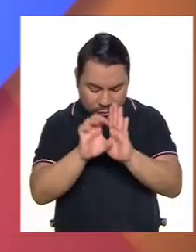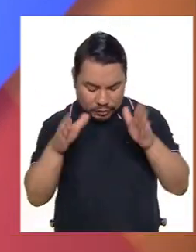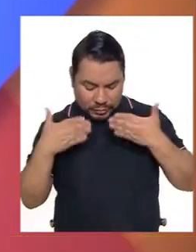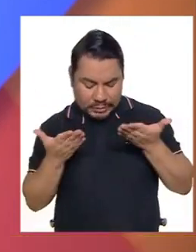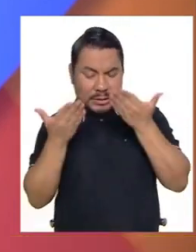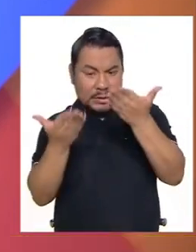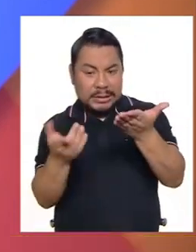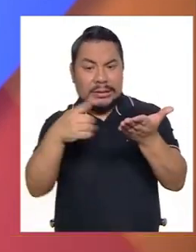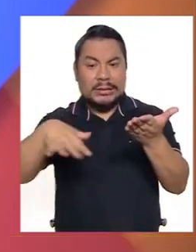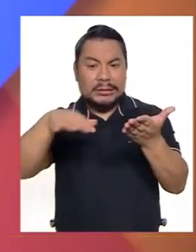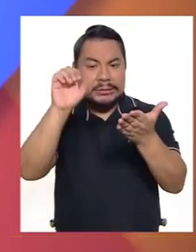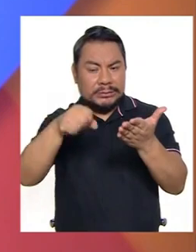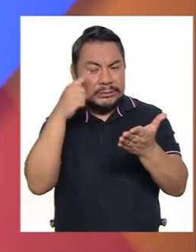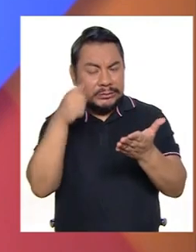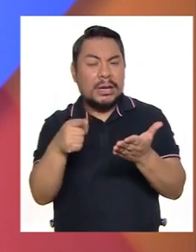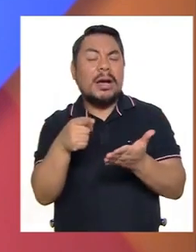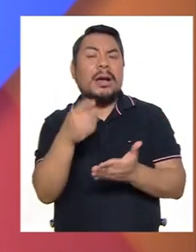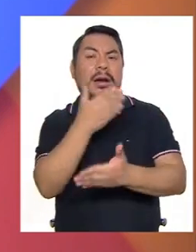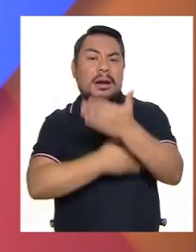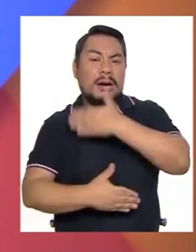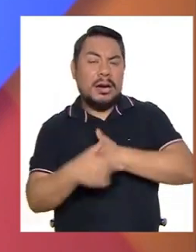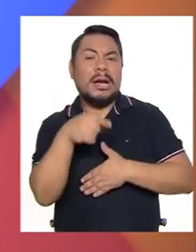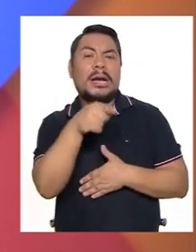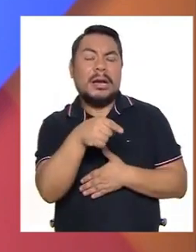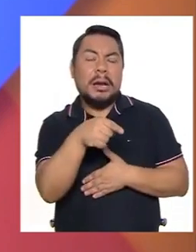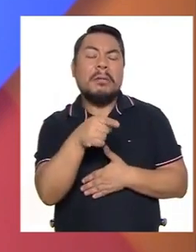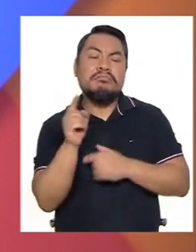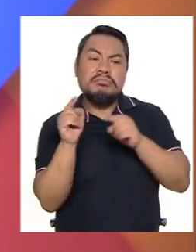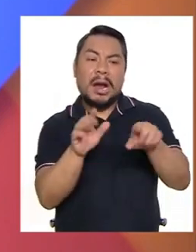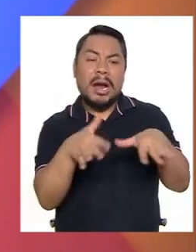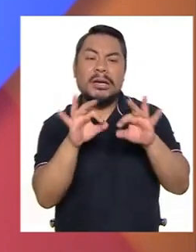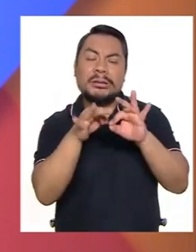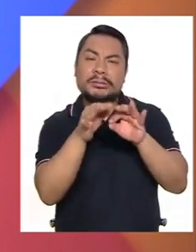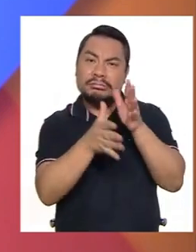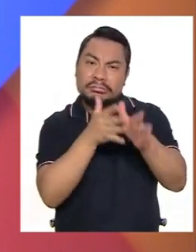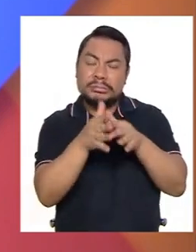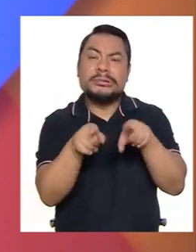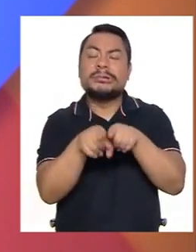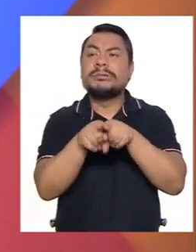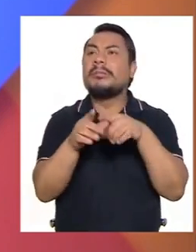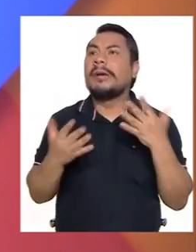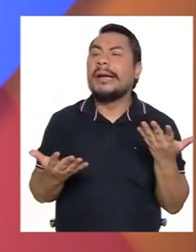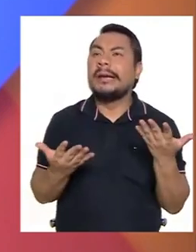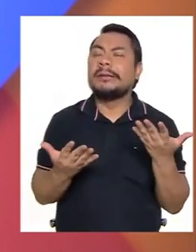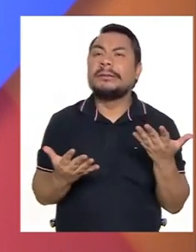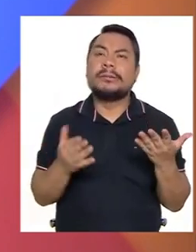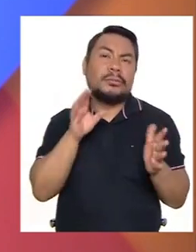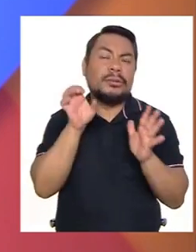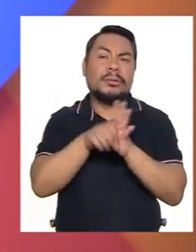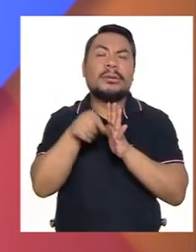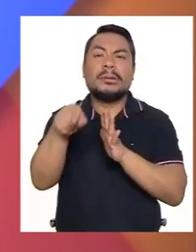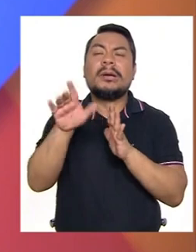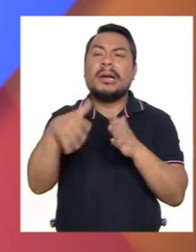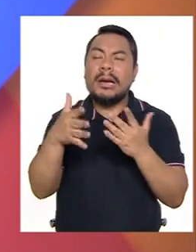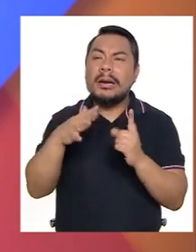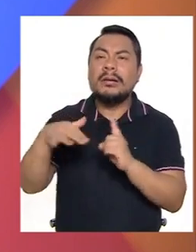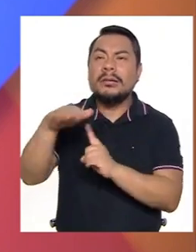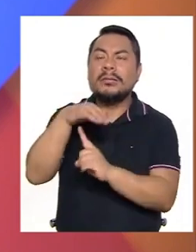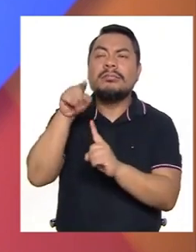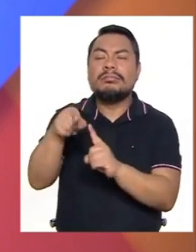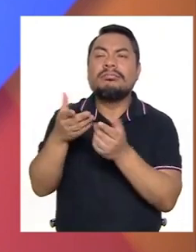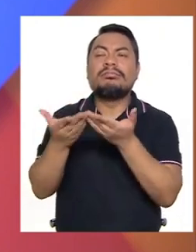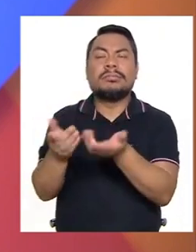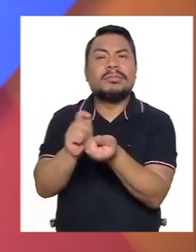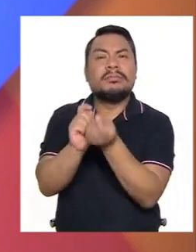acercarse. Entonces, tenemos traductores de lengua de señas y otras, digamos, acondicionamientos de